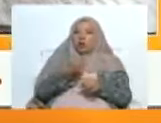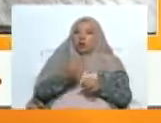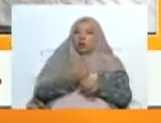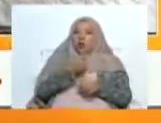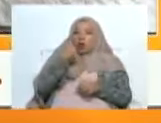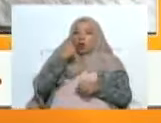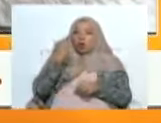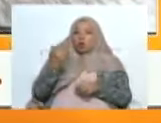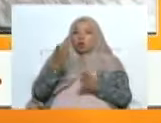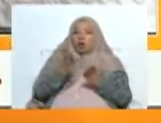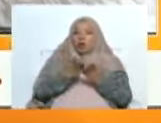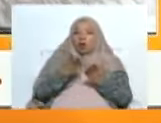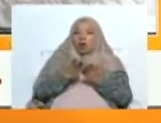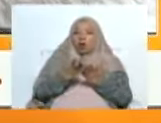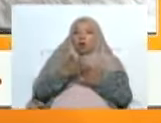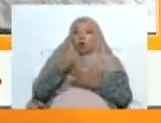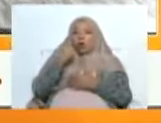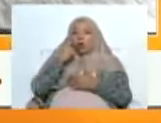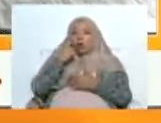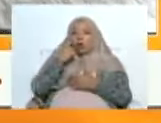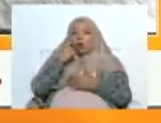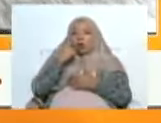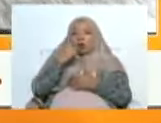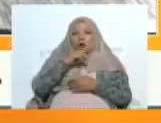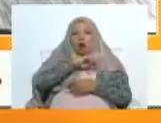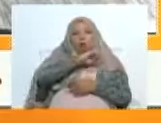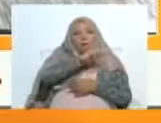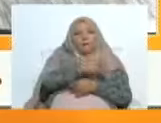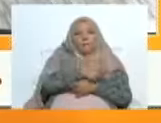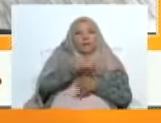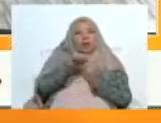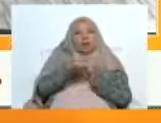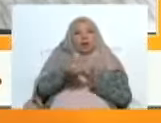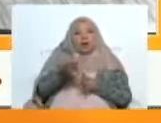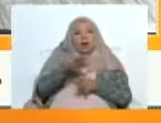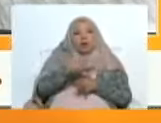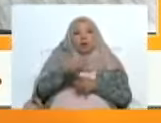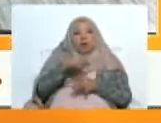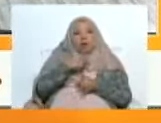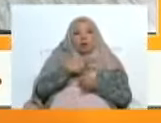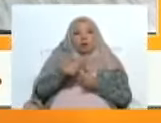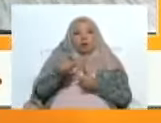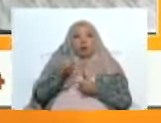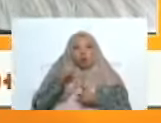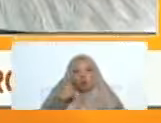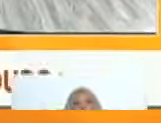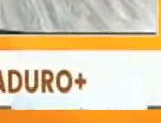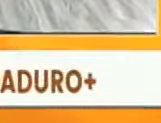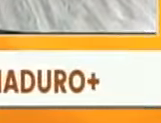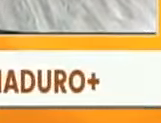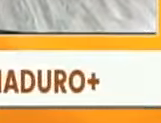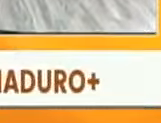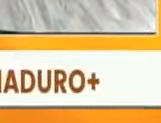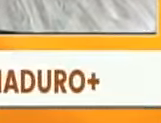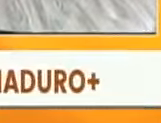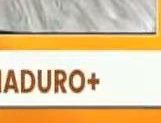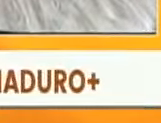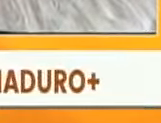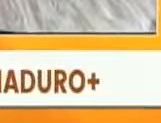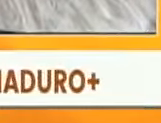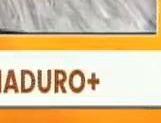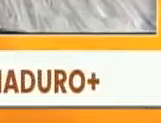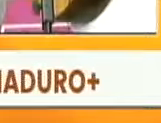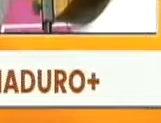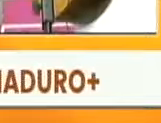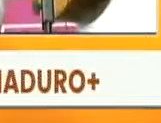también en la Escuela Nacional de Cultura Populares. Bueno, a donde hay cultura, allí es Tedesio Yepes, él no se niega para la parte